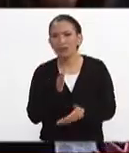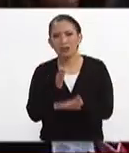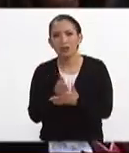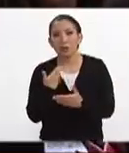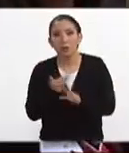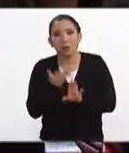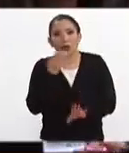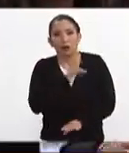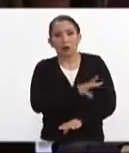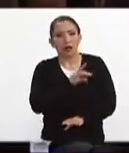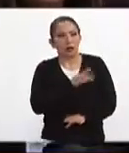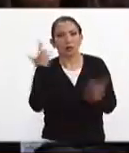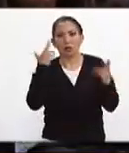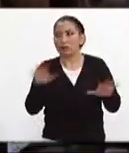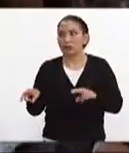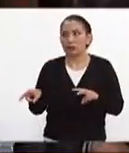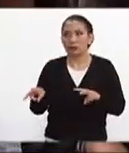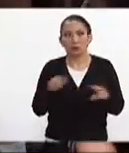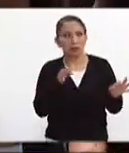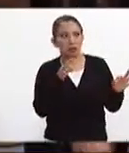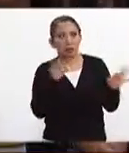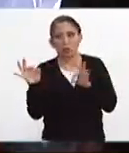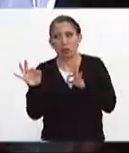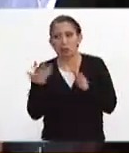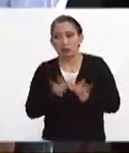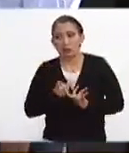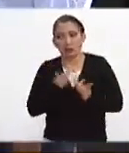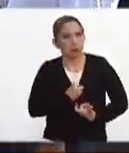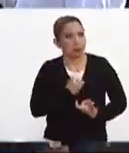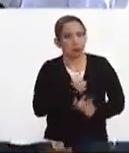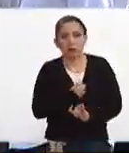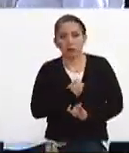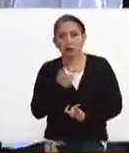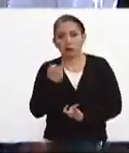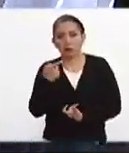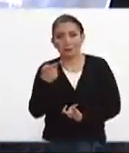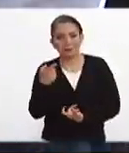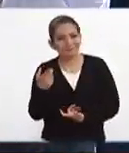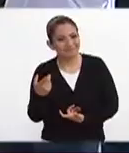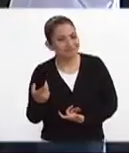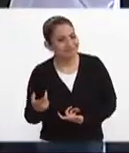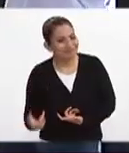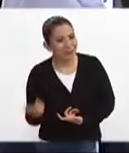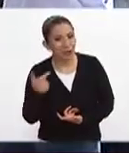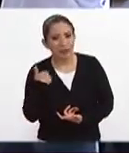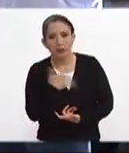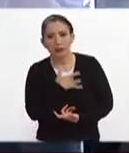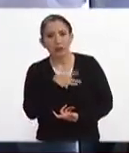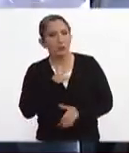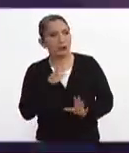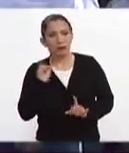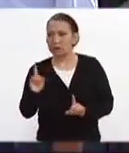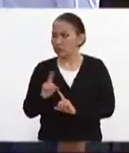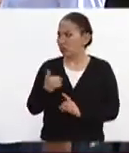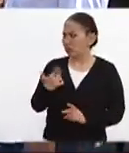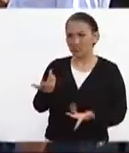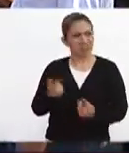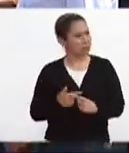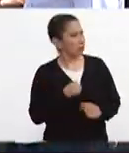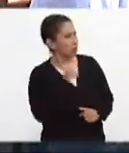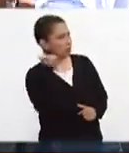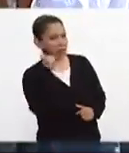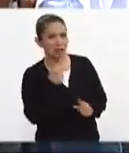asustados si cualquier ruido nos altera mucho y nos sentimos como perseguidos como